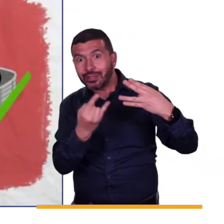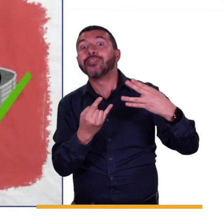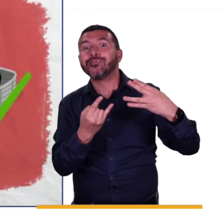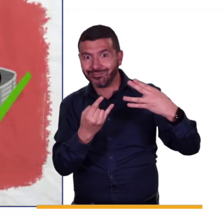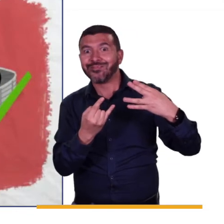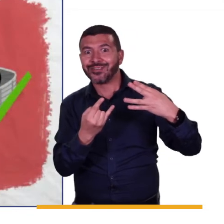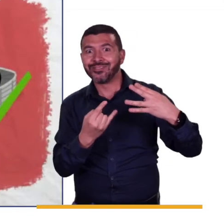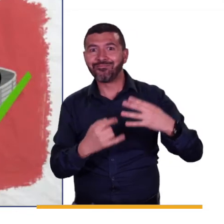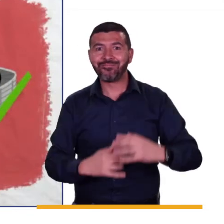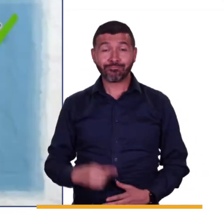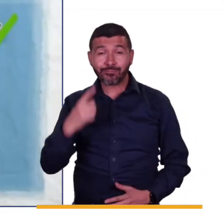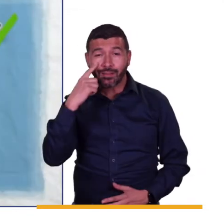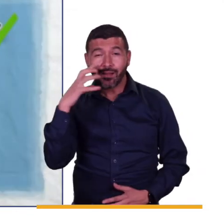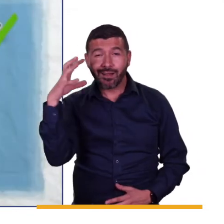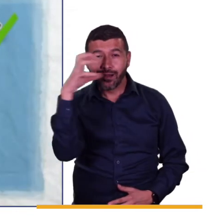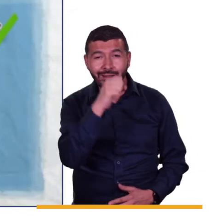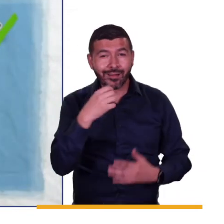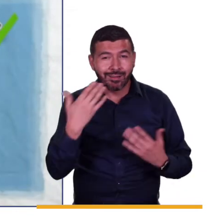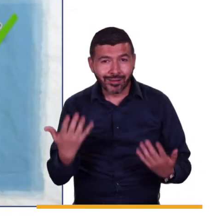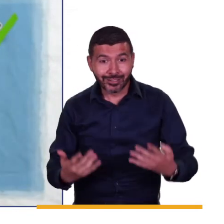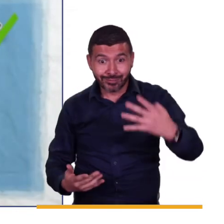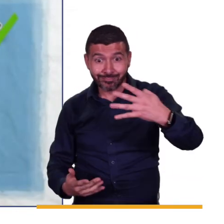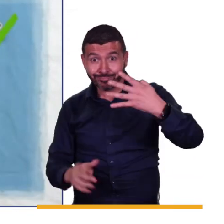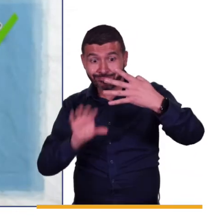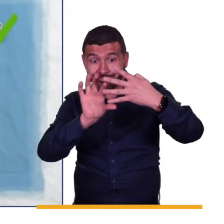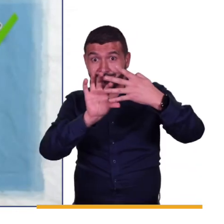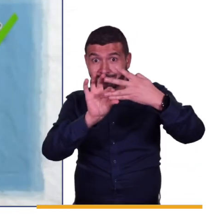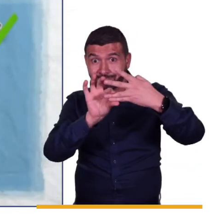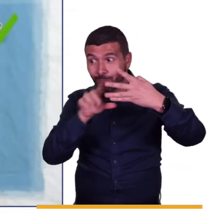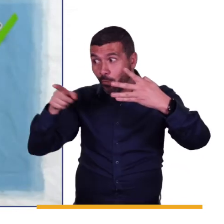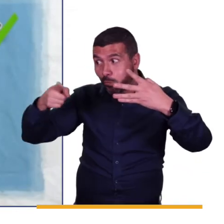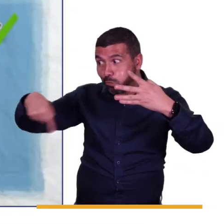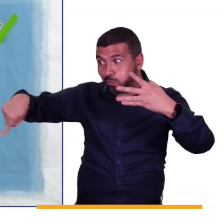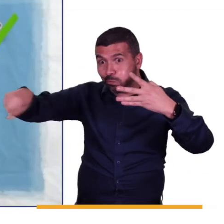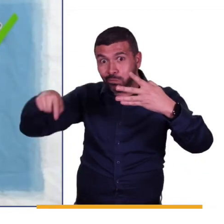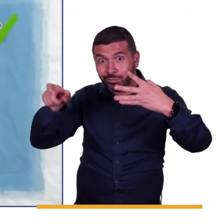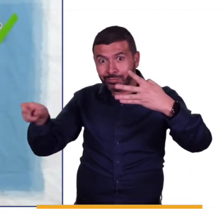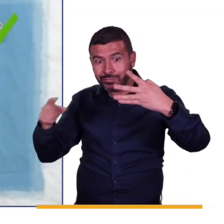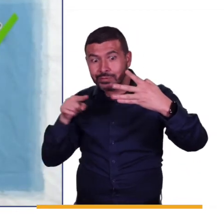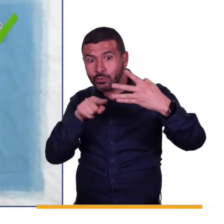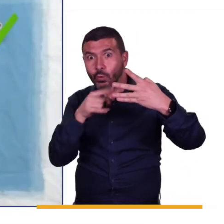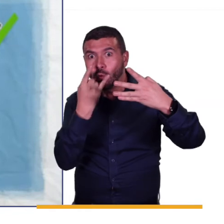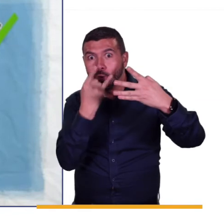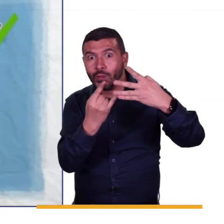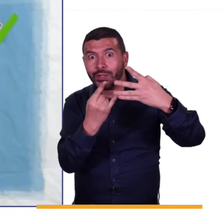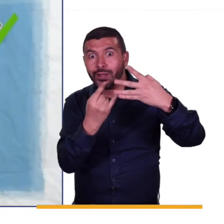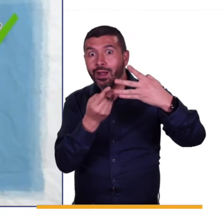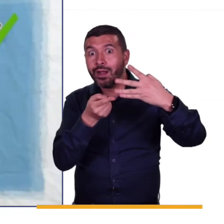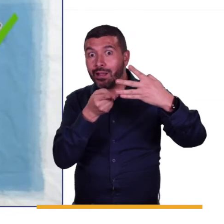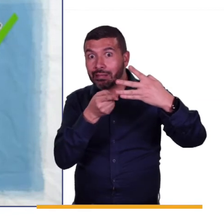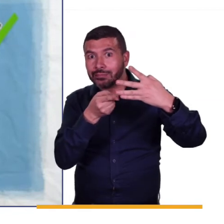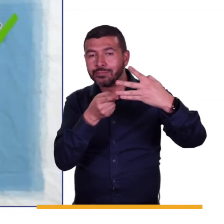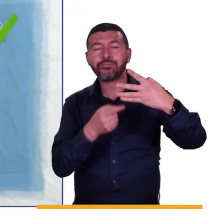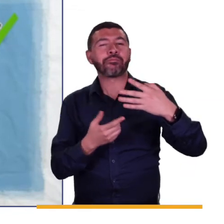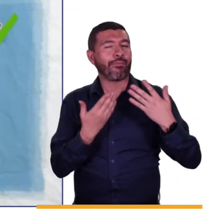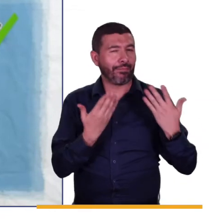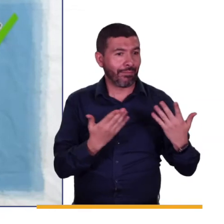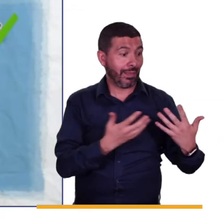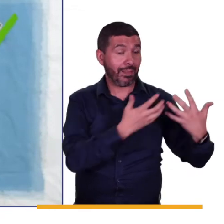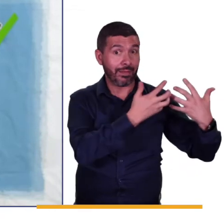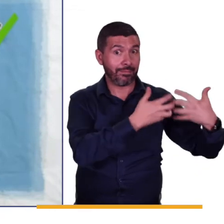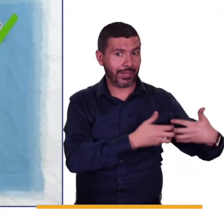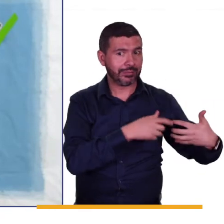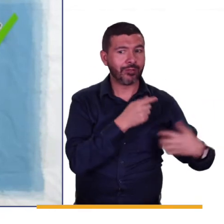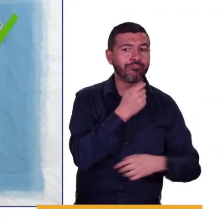masiva. Sabiendo esto, Facilito, SAS, decide que los interesados en asistir a los dos partidos favoritos